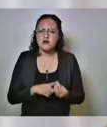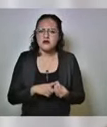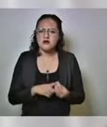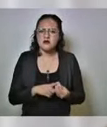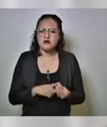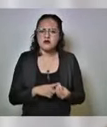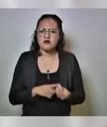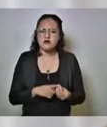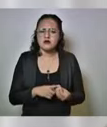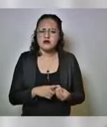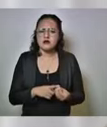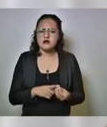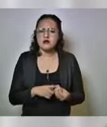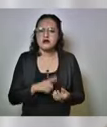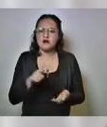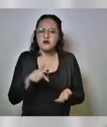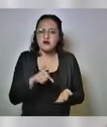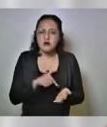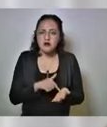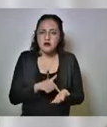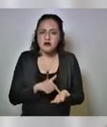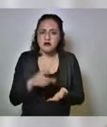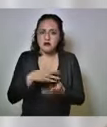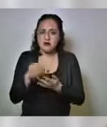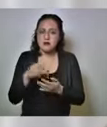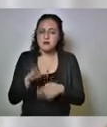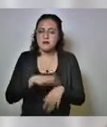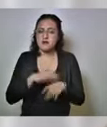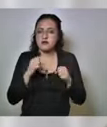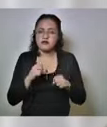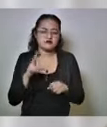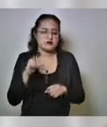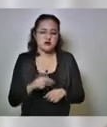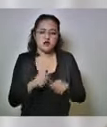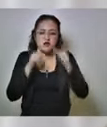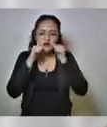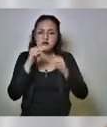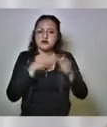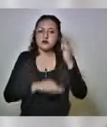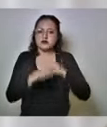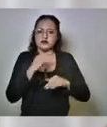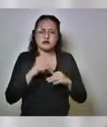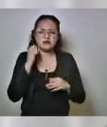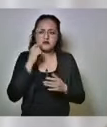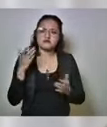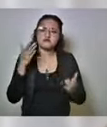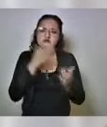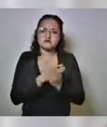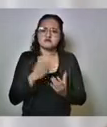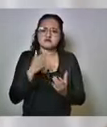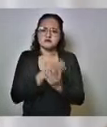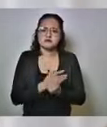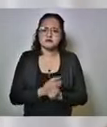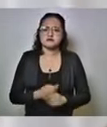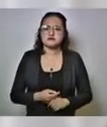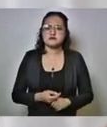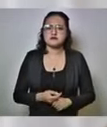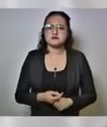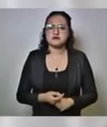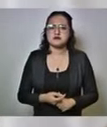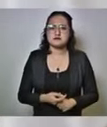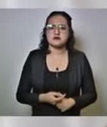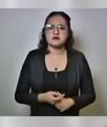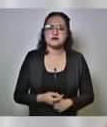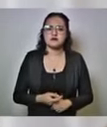ubicación de lugar atendemos a todos los que se presentan entonces no tenemos una